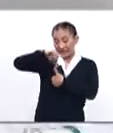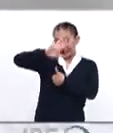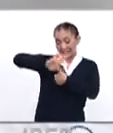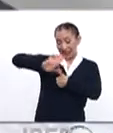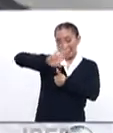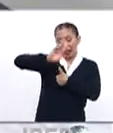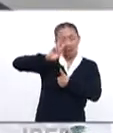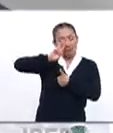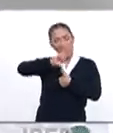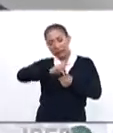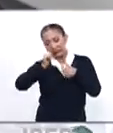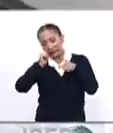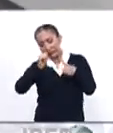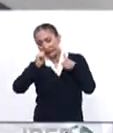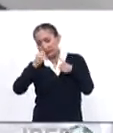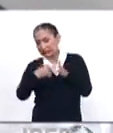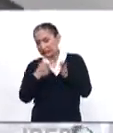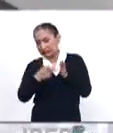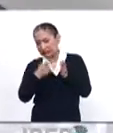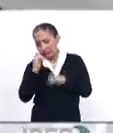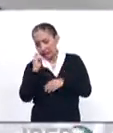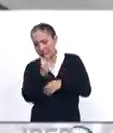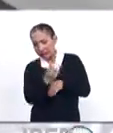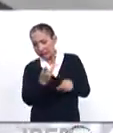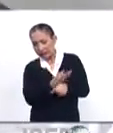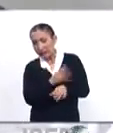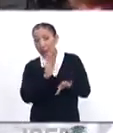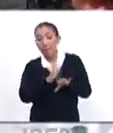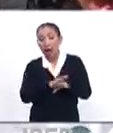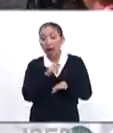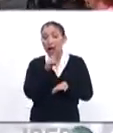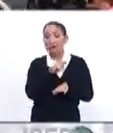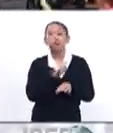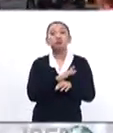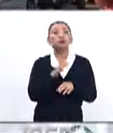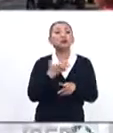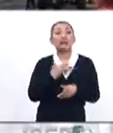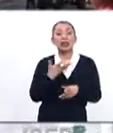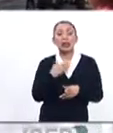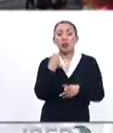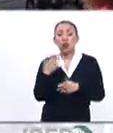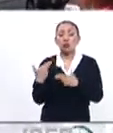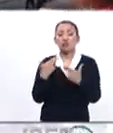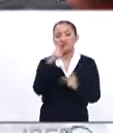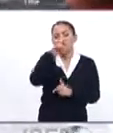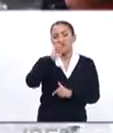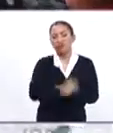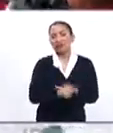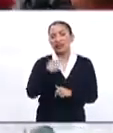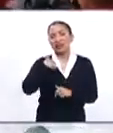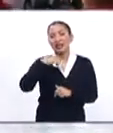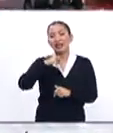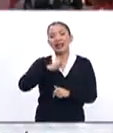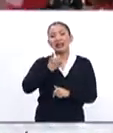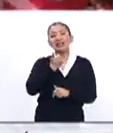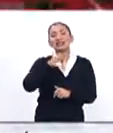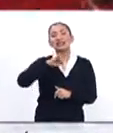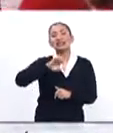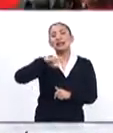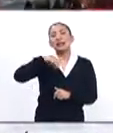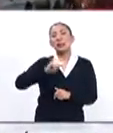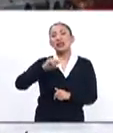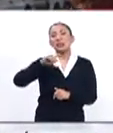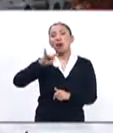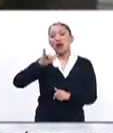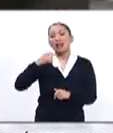un radar que tenemos que estar pendientes y ver, sobre todo porque tenemos un legado fallido de Jimmy Morales y hay una crisis de